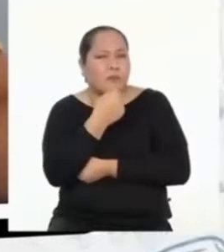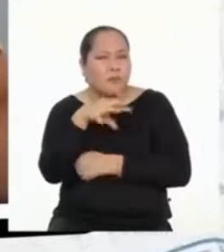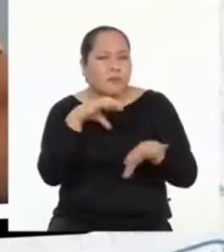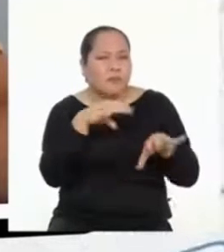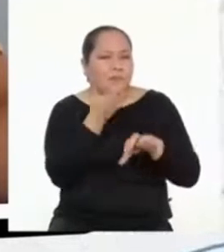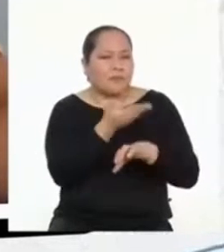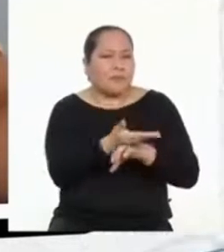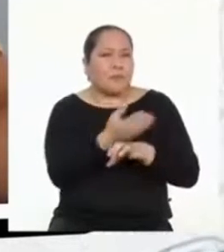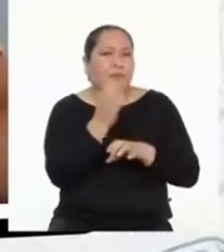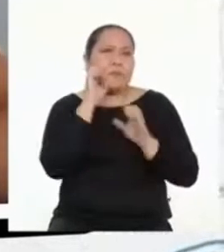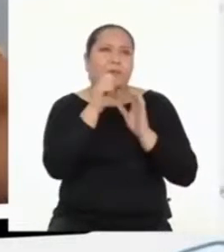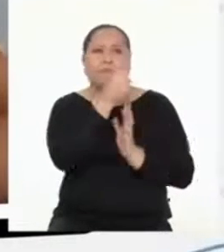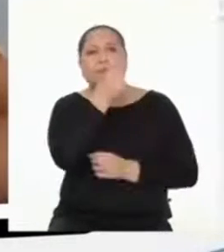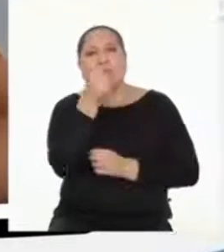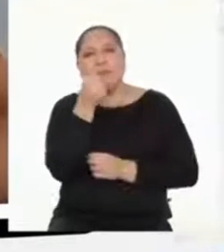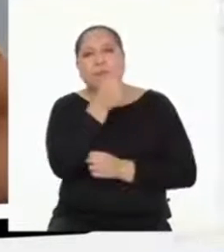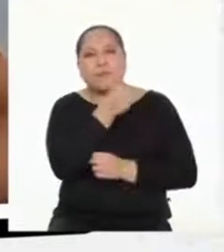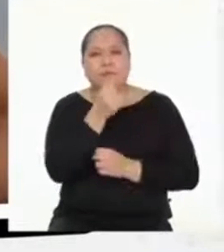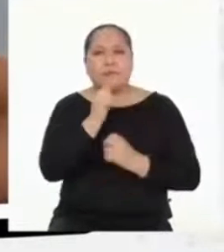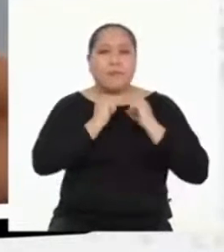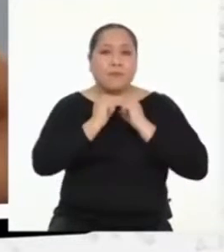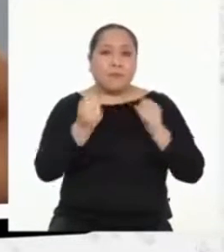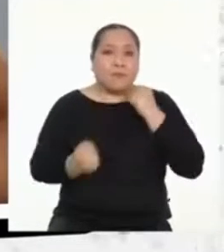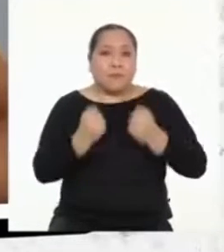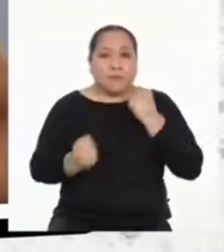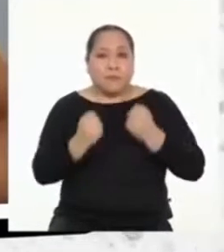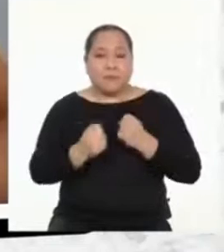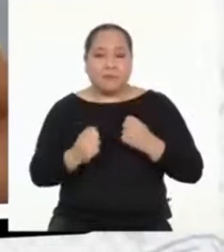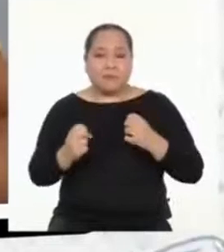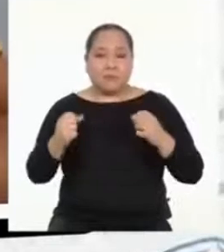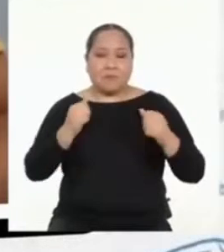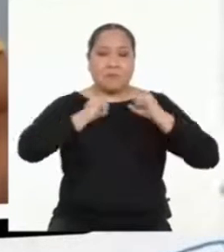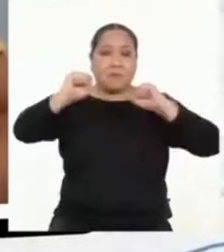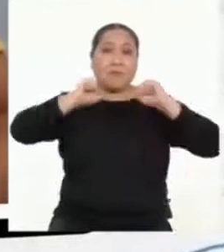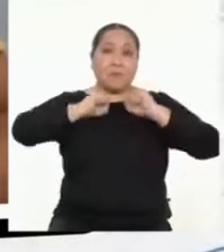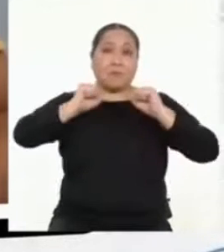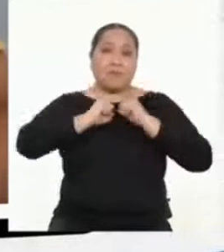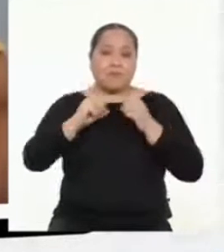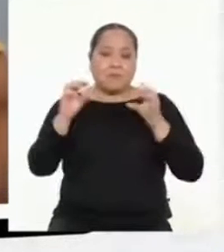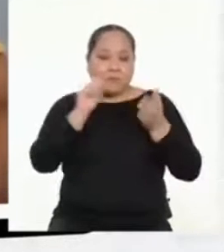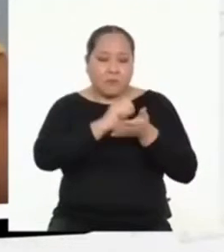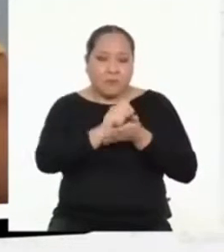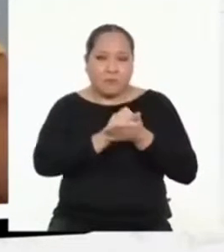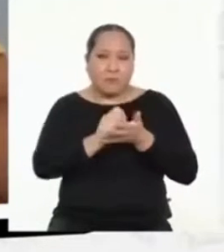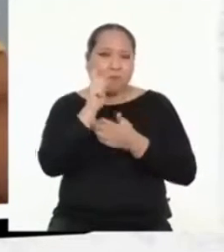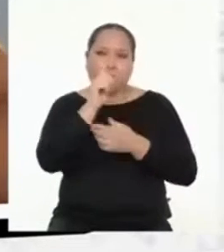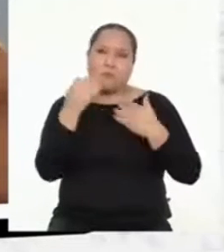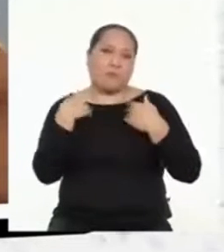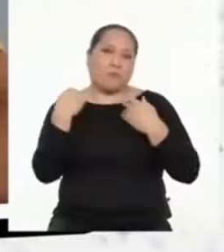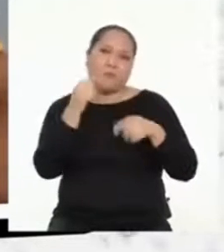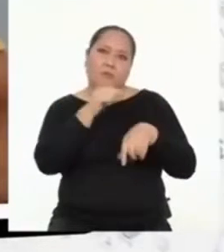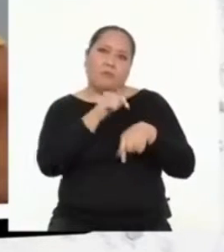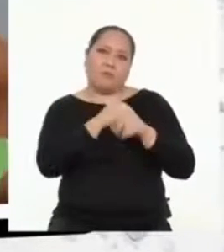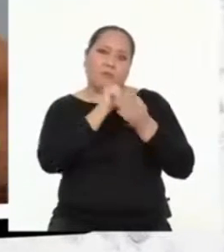destacar, como el canto, el atletismo, la física, la escritura, pero no tengo tiempo para